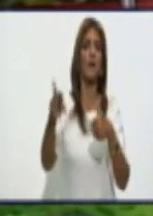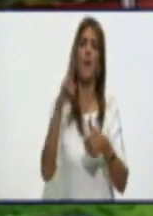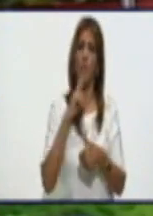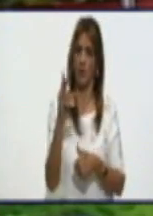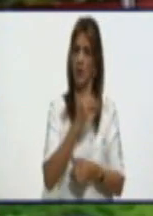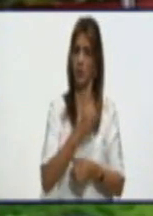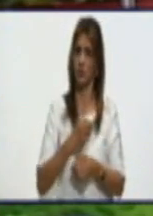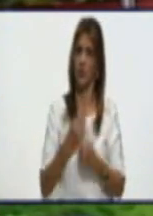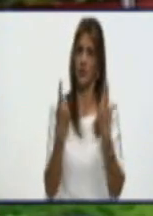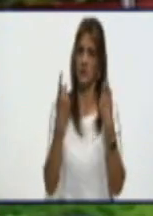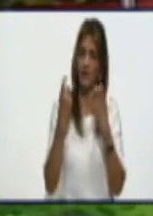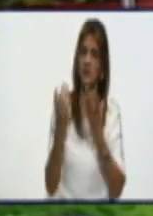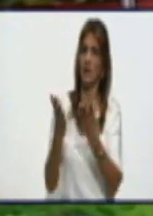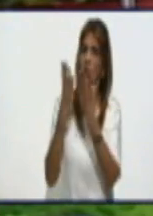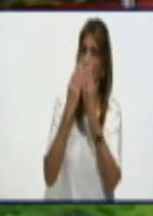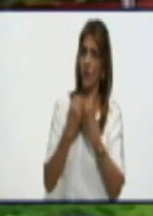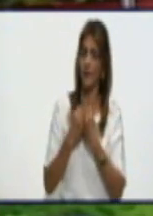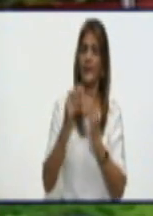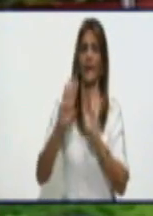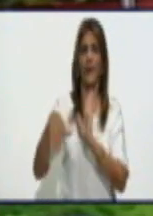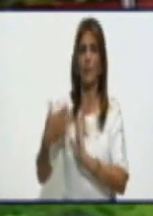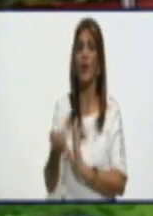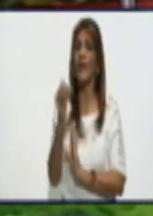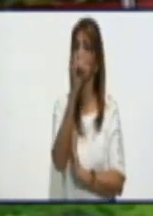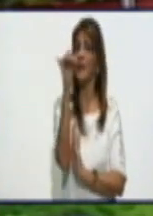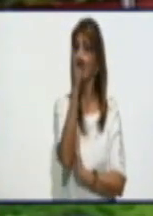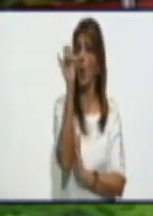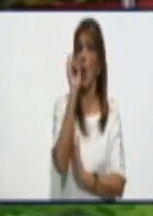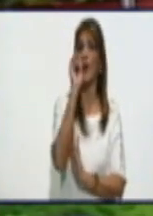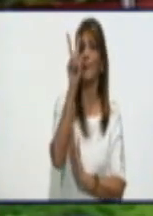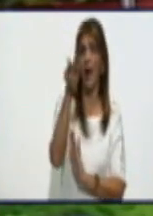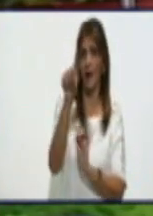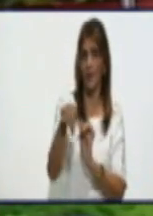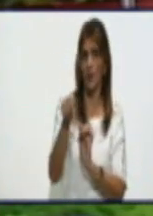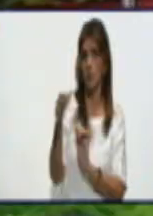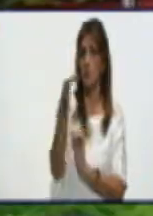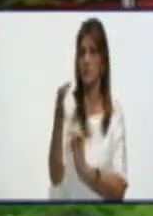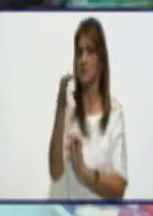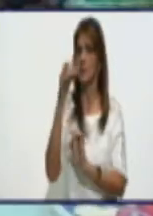regreso de este material que ha preparado la periodista Madeleine Toledo.